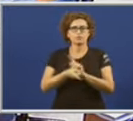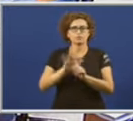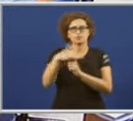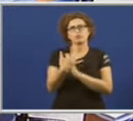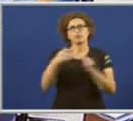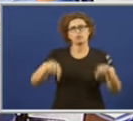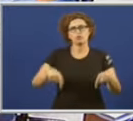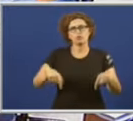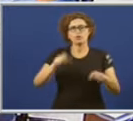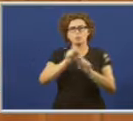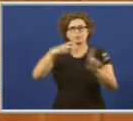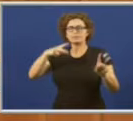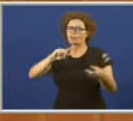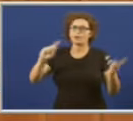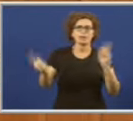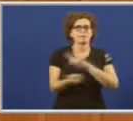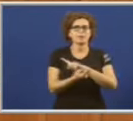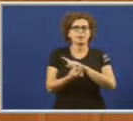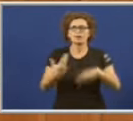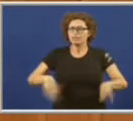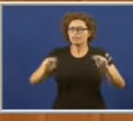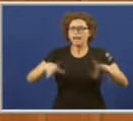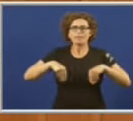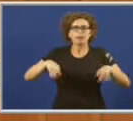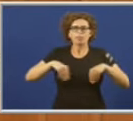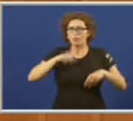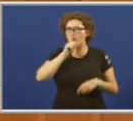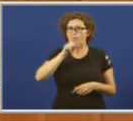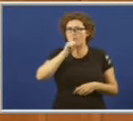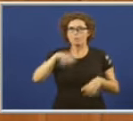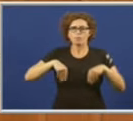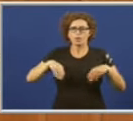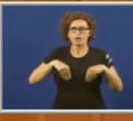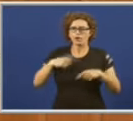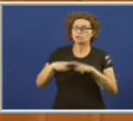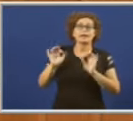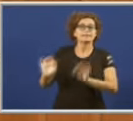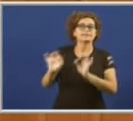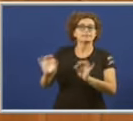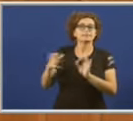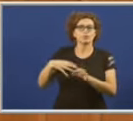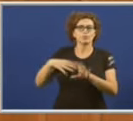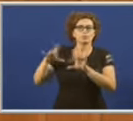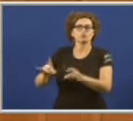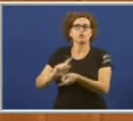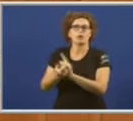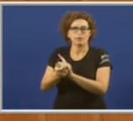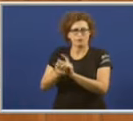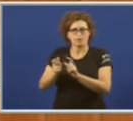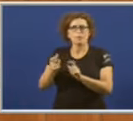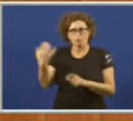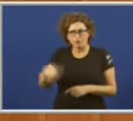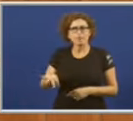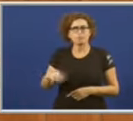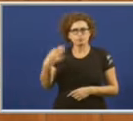cambiar a perspectiva deixar de aceptar todo aquilo que se supón non podemos cambiar para comezar a mudar o que non podemos